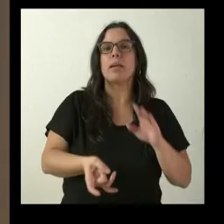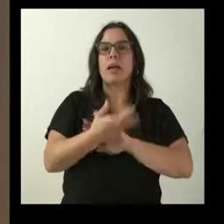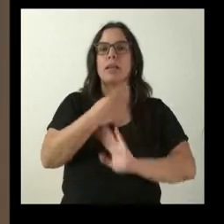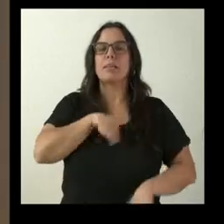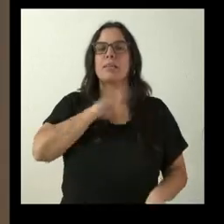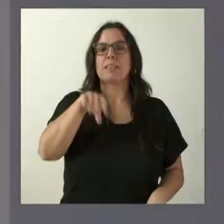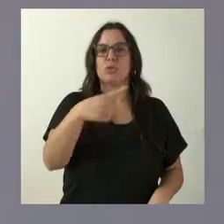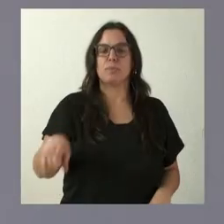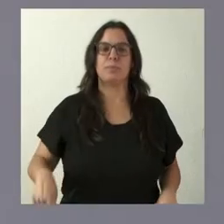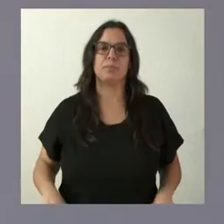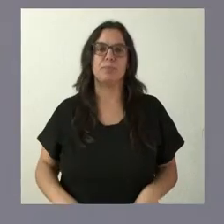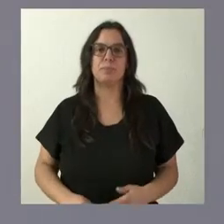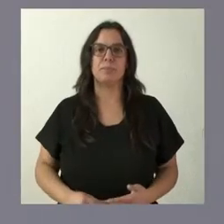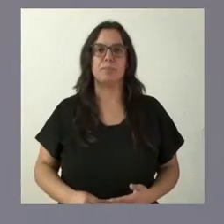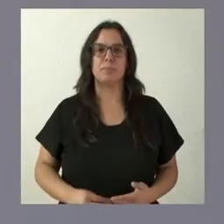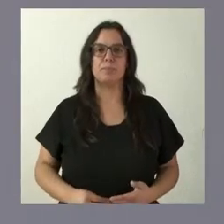Gracias.